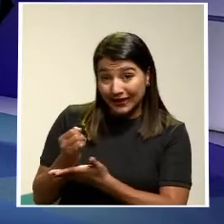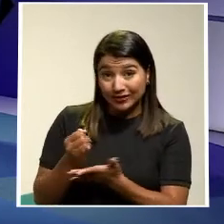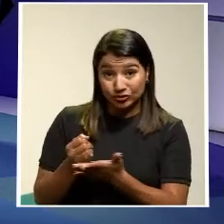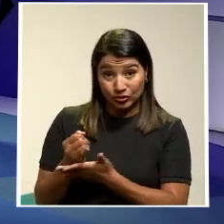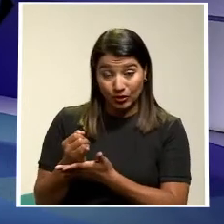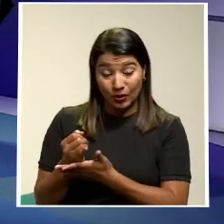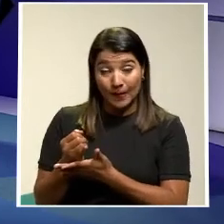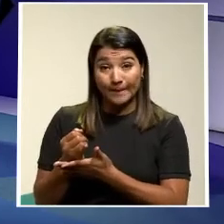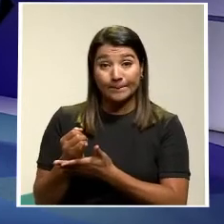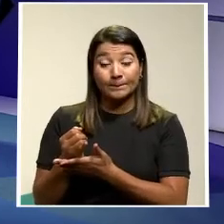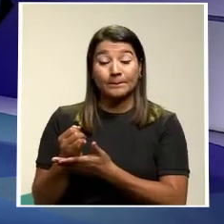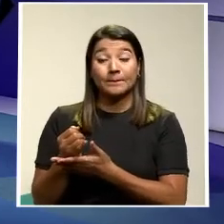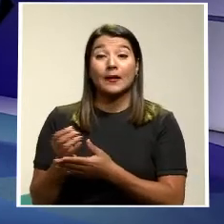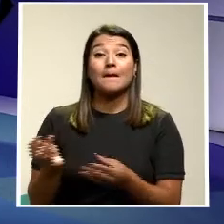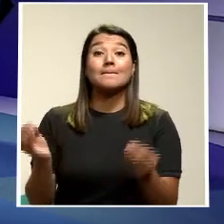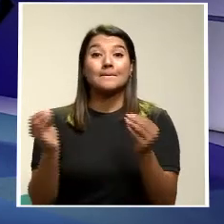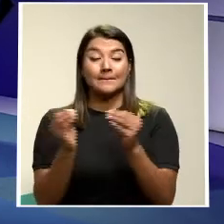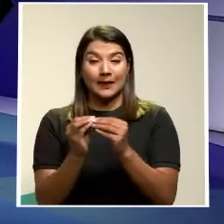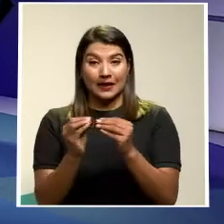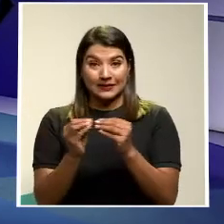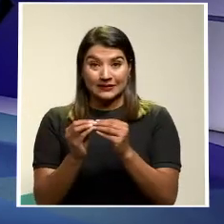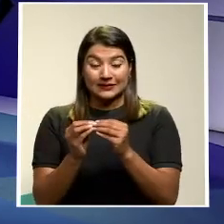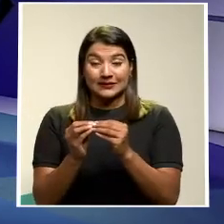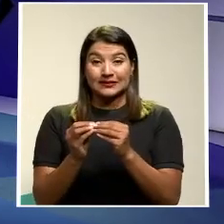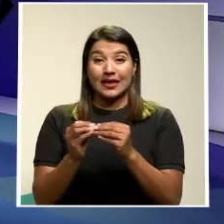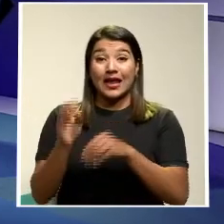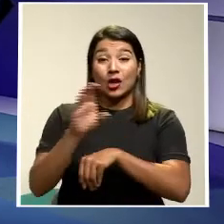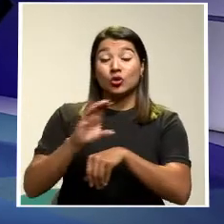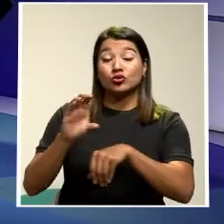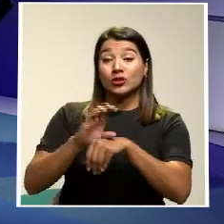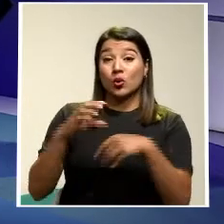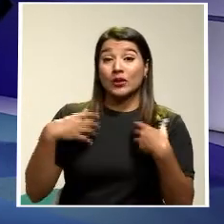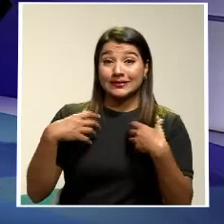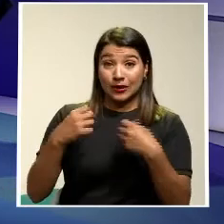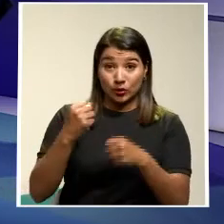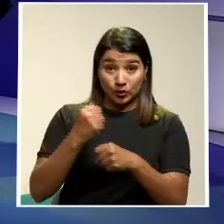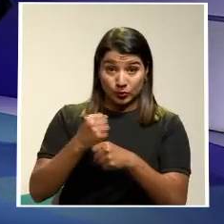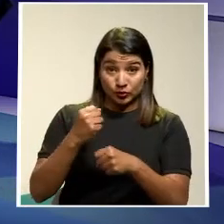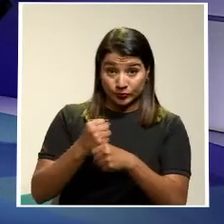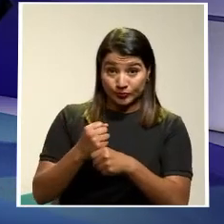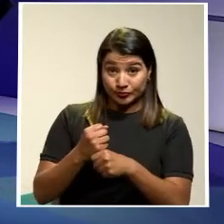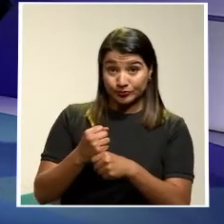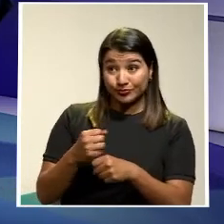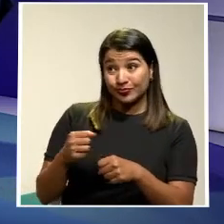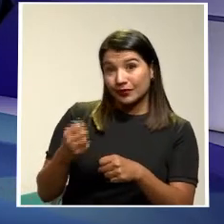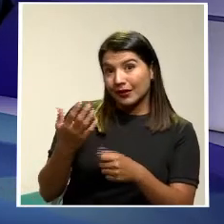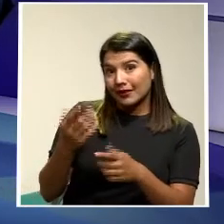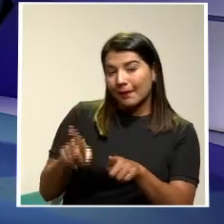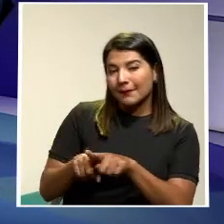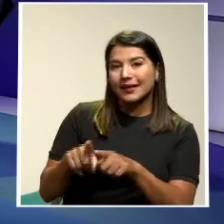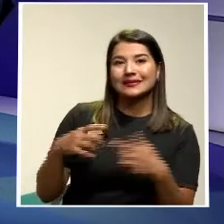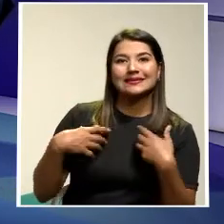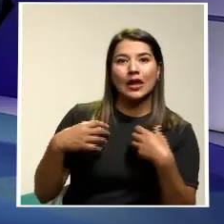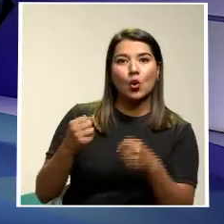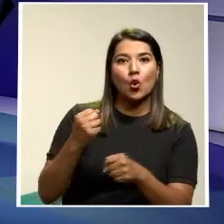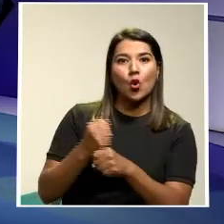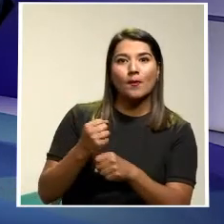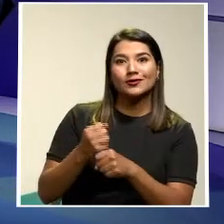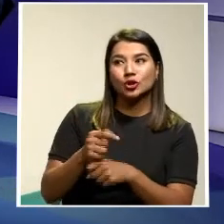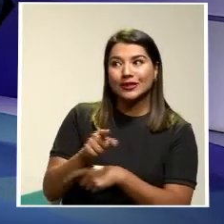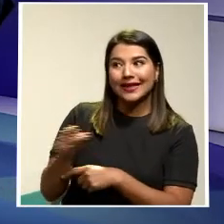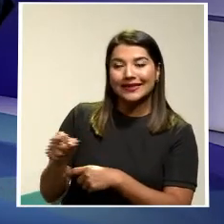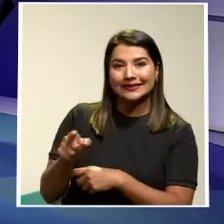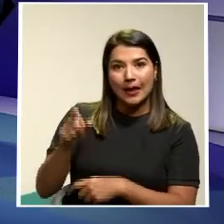Consejo De Salud Ocupacional A la salud ocupacional De estas personas Que se está haciendo Un estudio ya